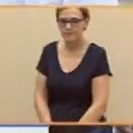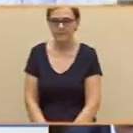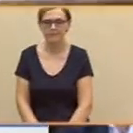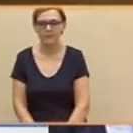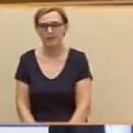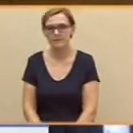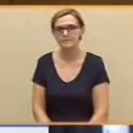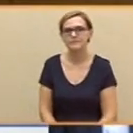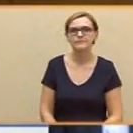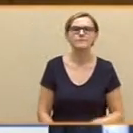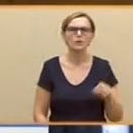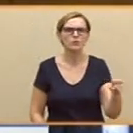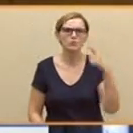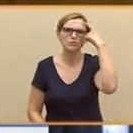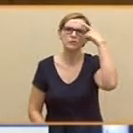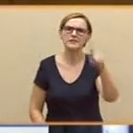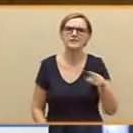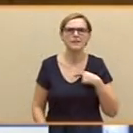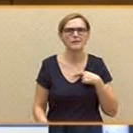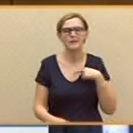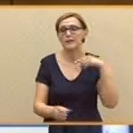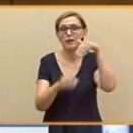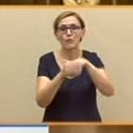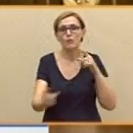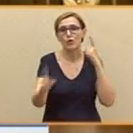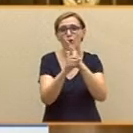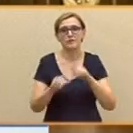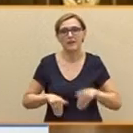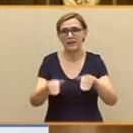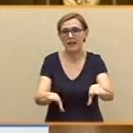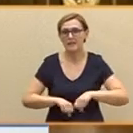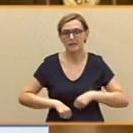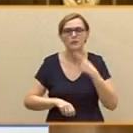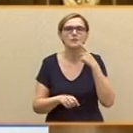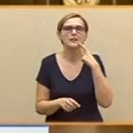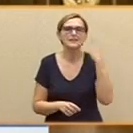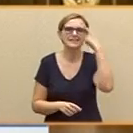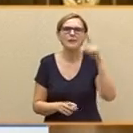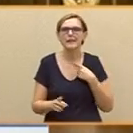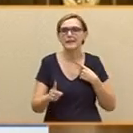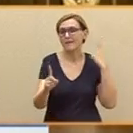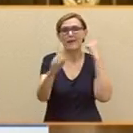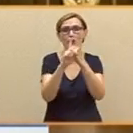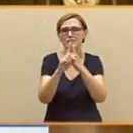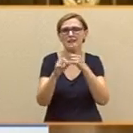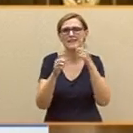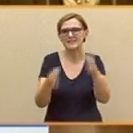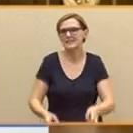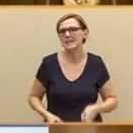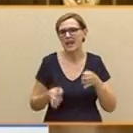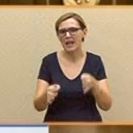Usted sabe que vamos a votar contra su candidatura y sabe que nos va a tener enfrente siempre, pero hoy quiero recordarle por qué.